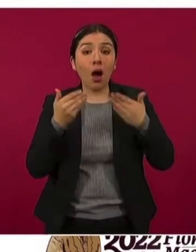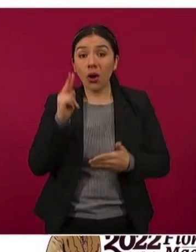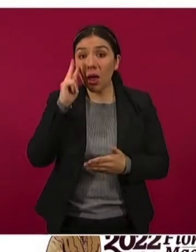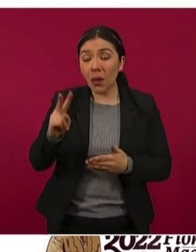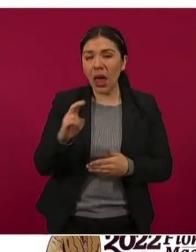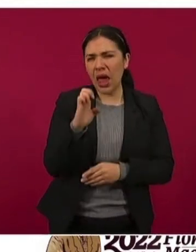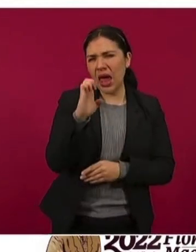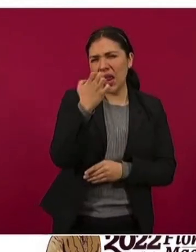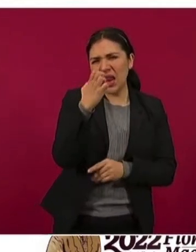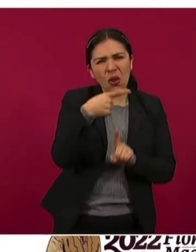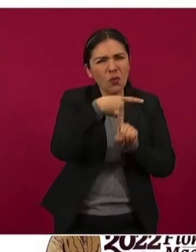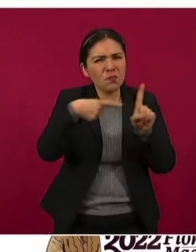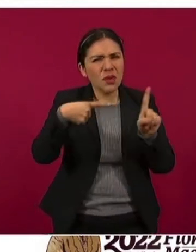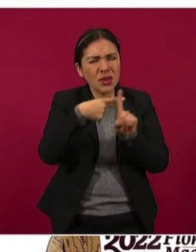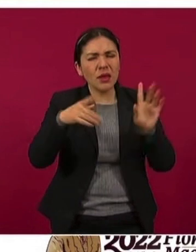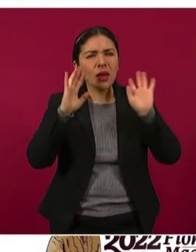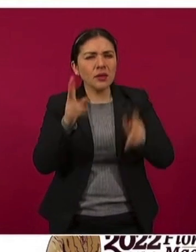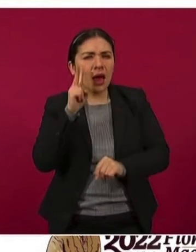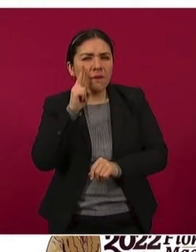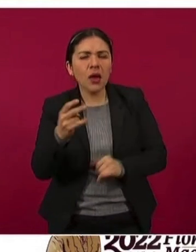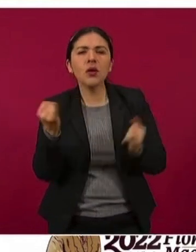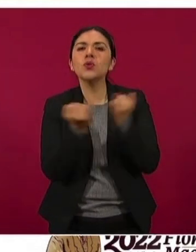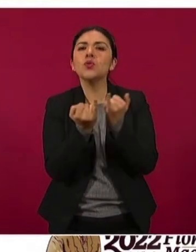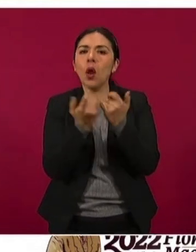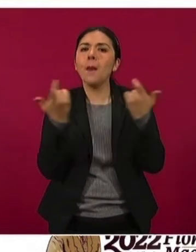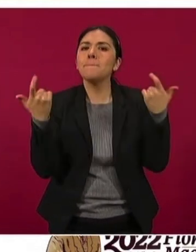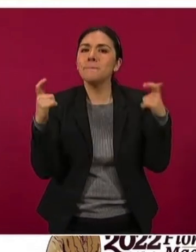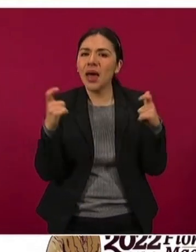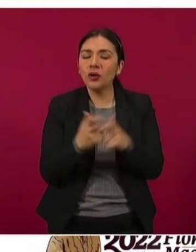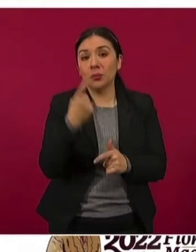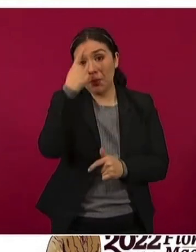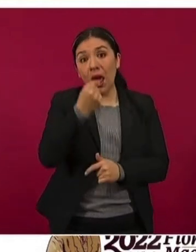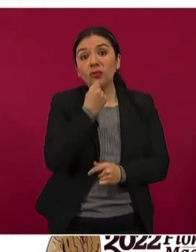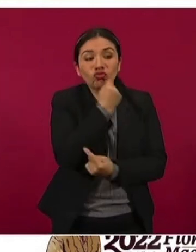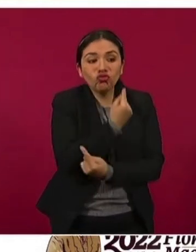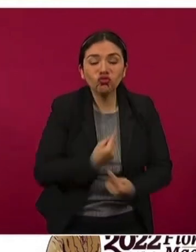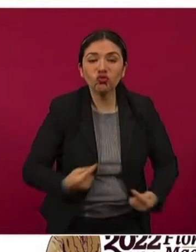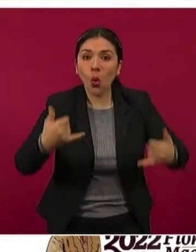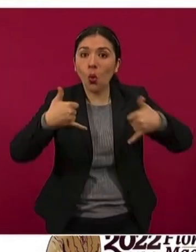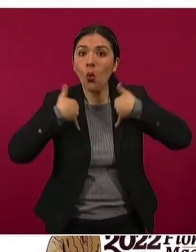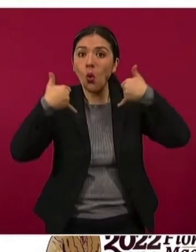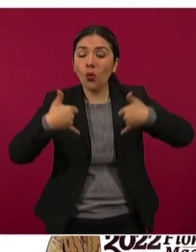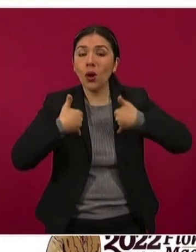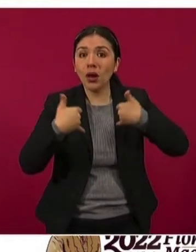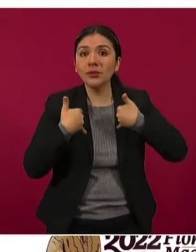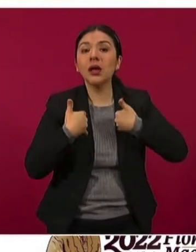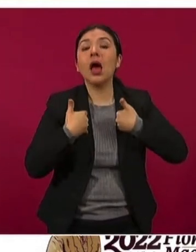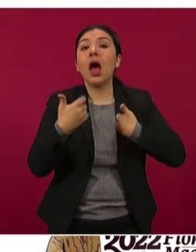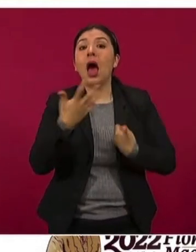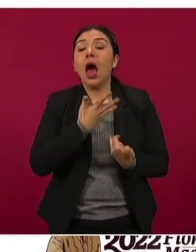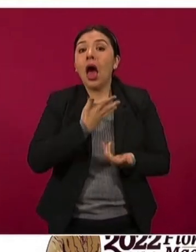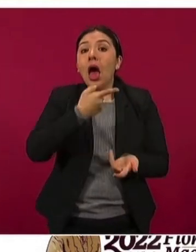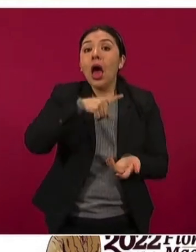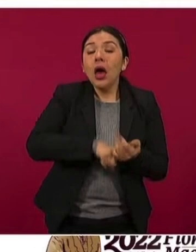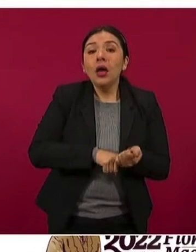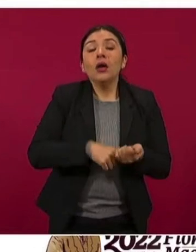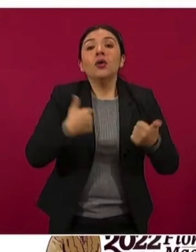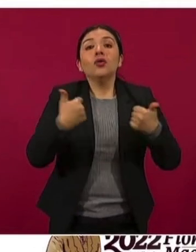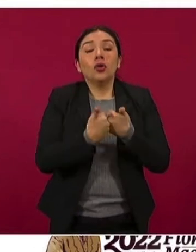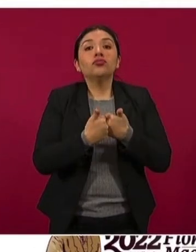esta reducción en los casos también en niñas, niños, adolescentes que han estado en